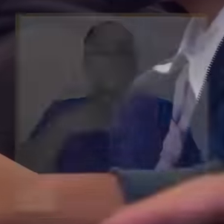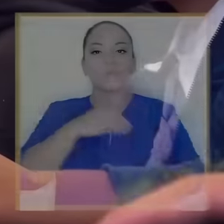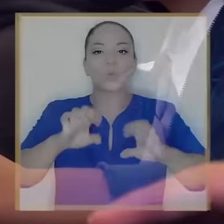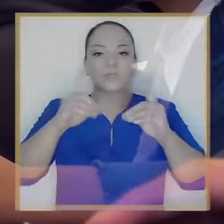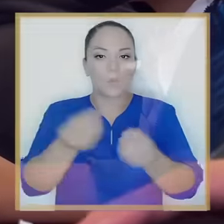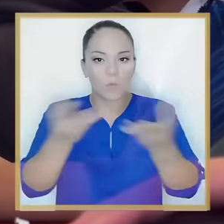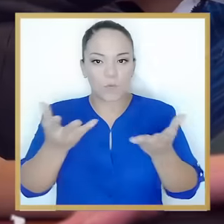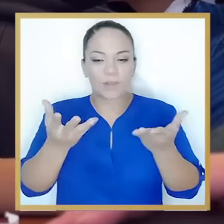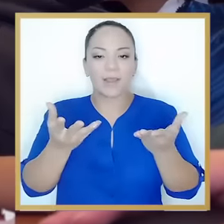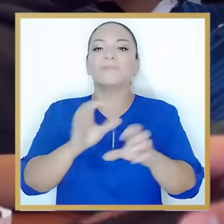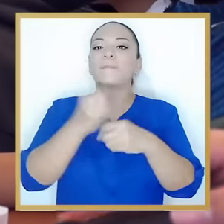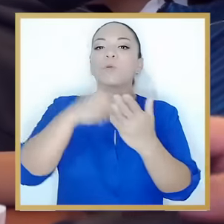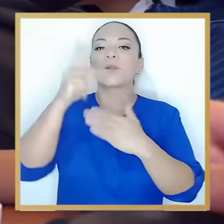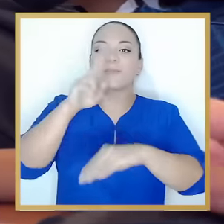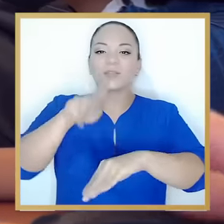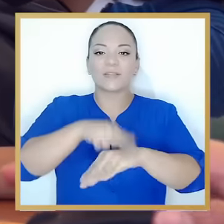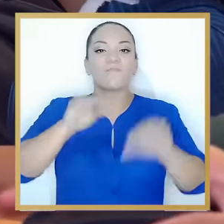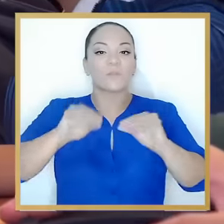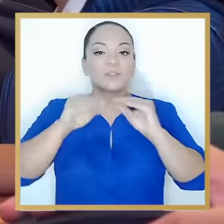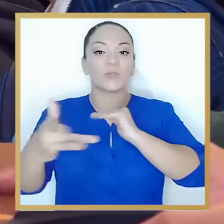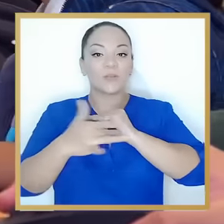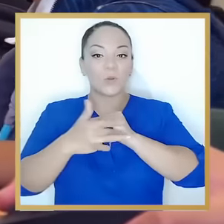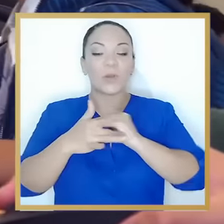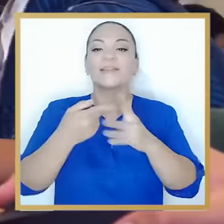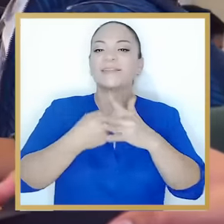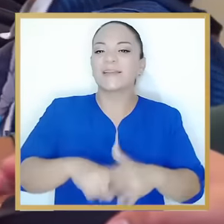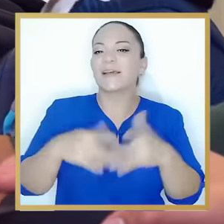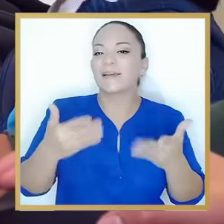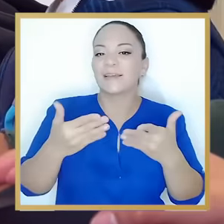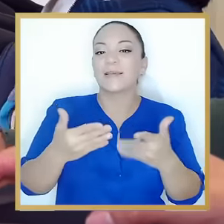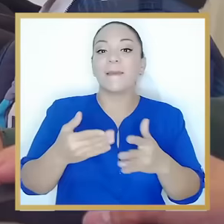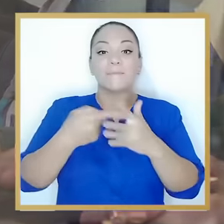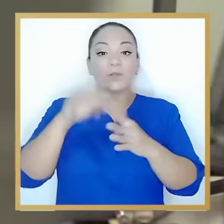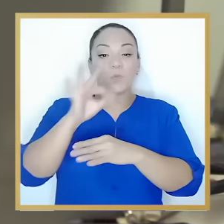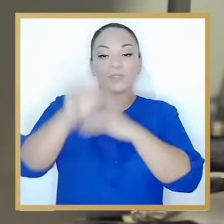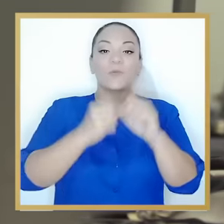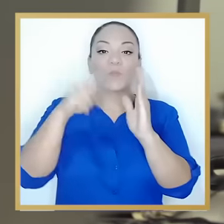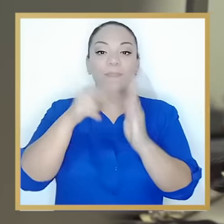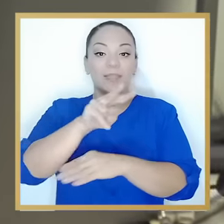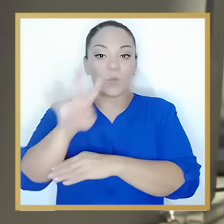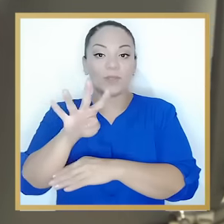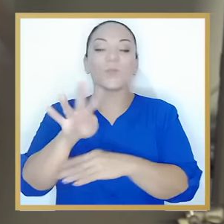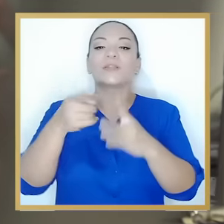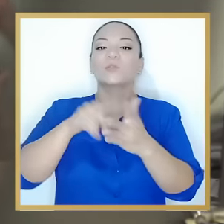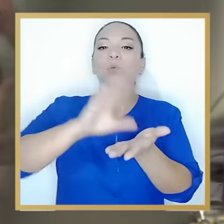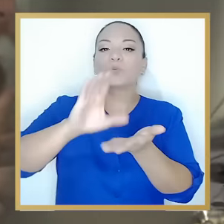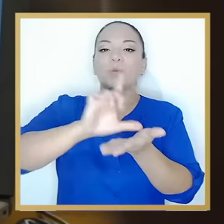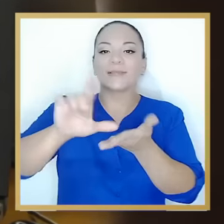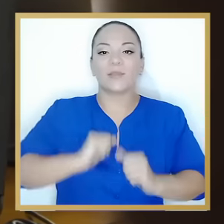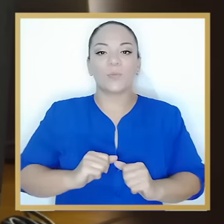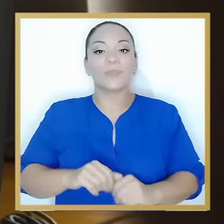El Ministerio de Educación Pública lanzó el Programa Nacional de Formación Tecnológica que iniciará a partir del curso lectivo 2024.